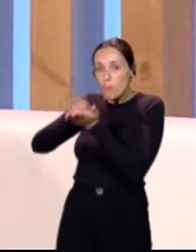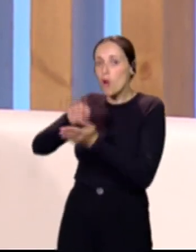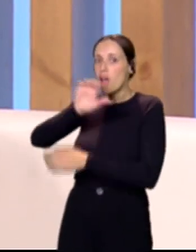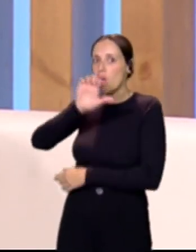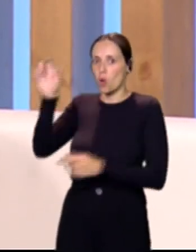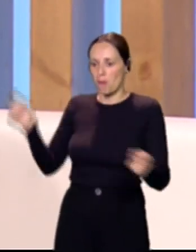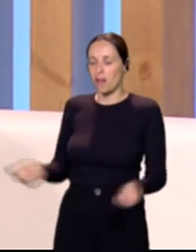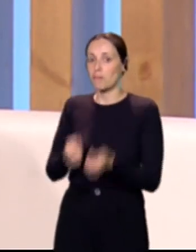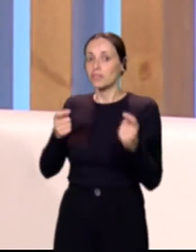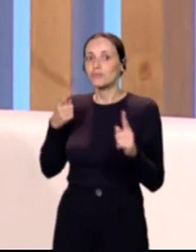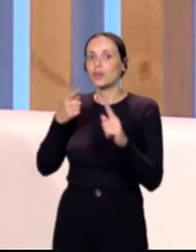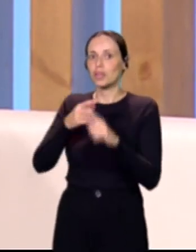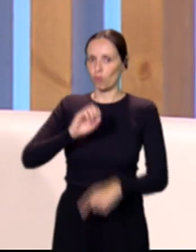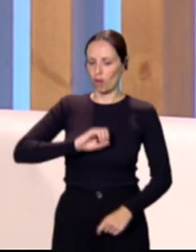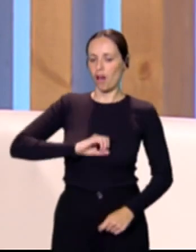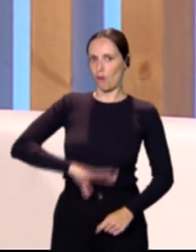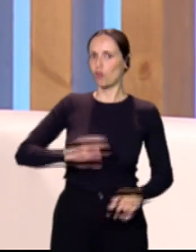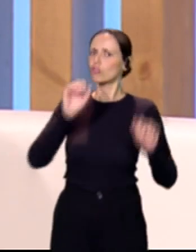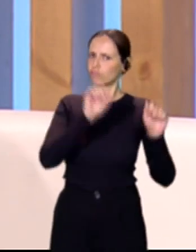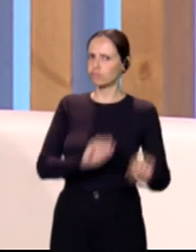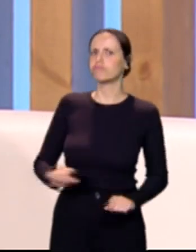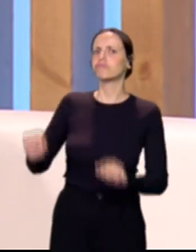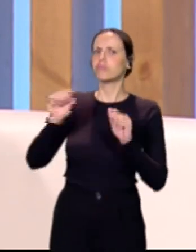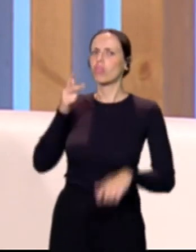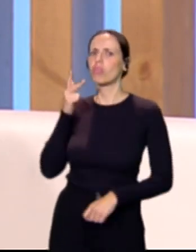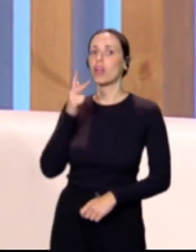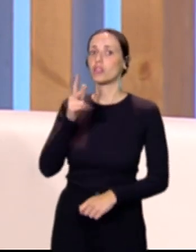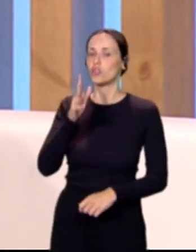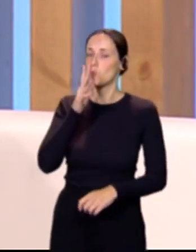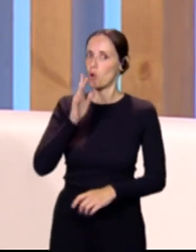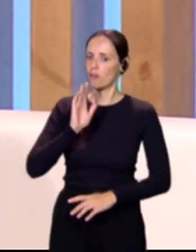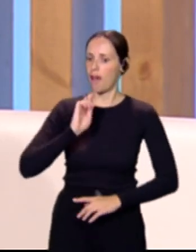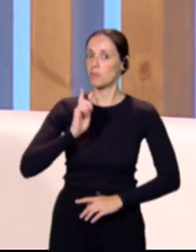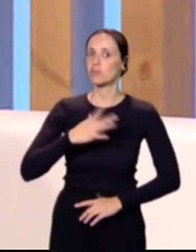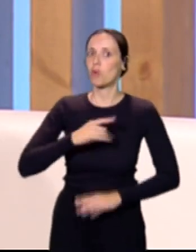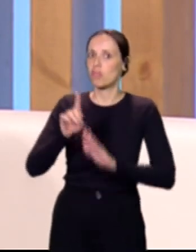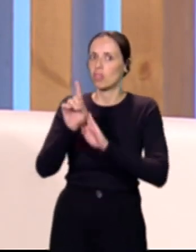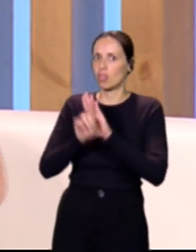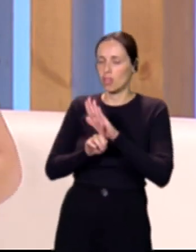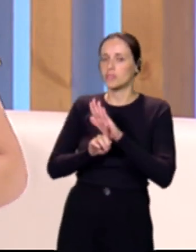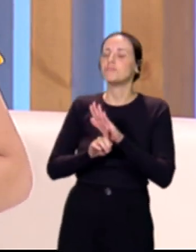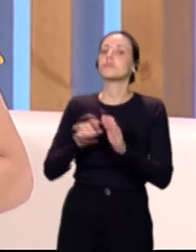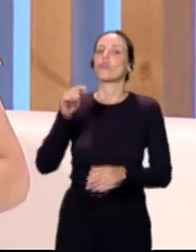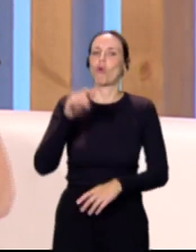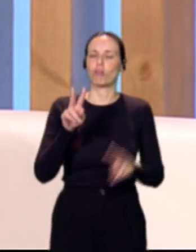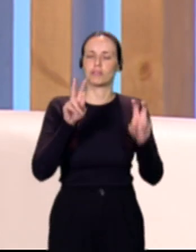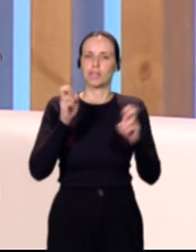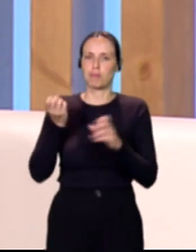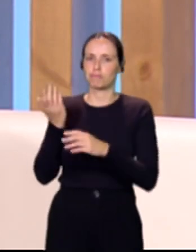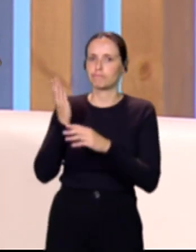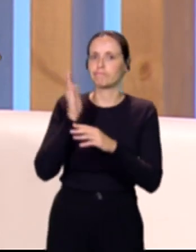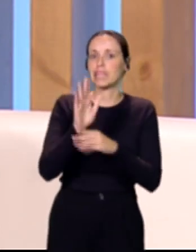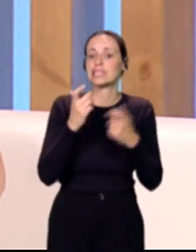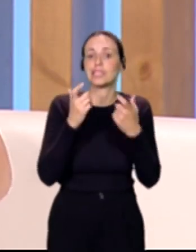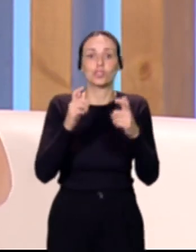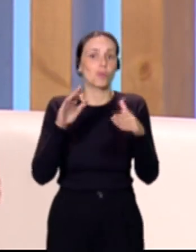de blindar el derecho al aborto frente a las amenazas de retroceso. Ese es el anuncio, el asunto que traemos hoy a nuestra sección